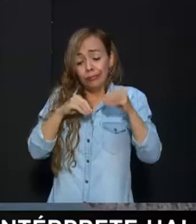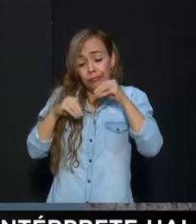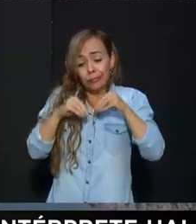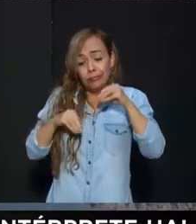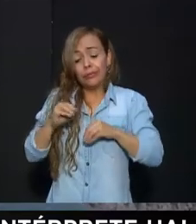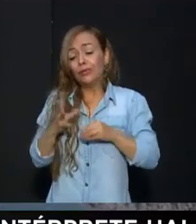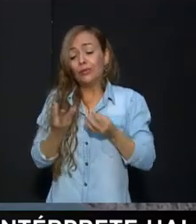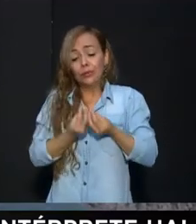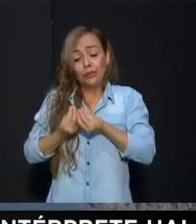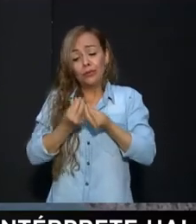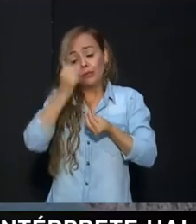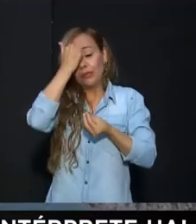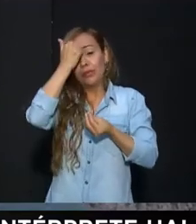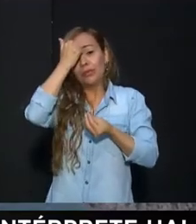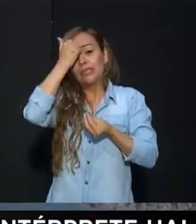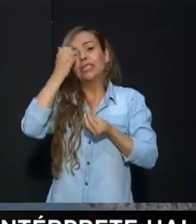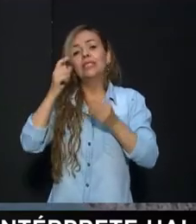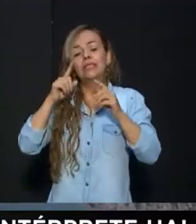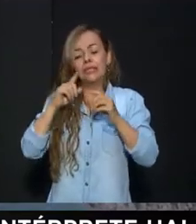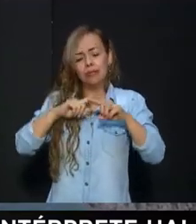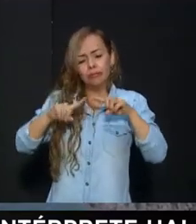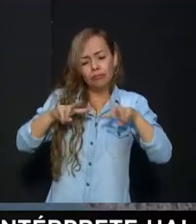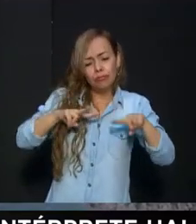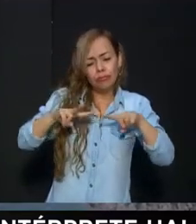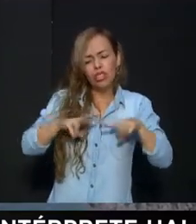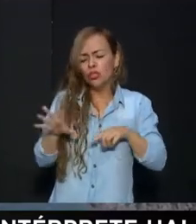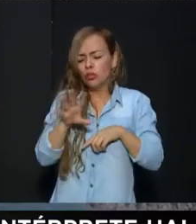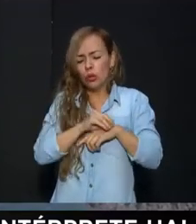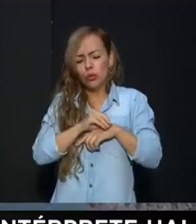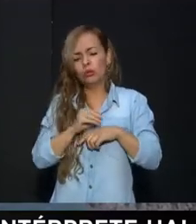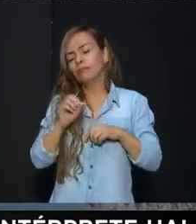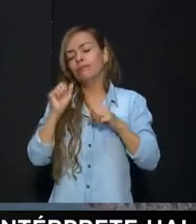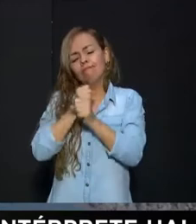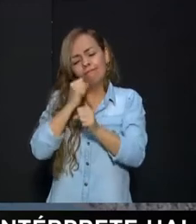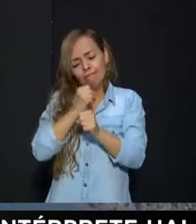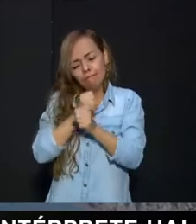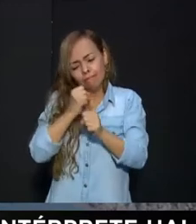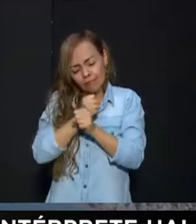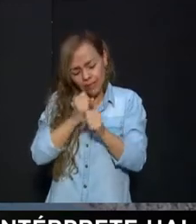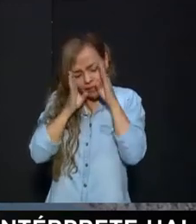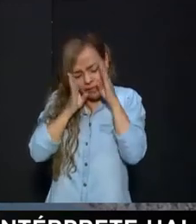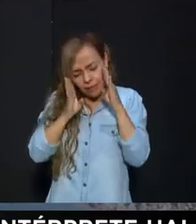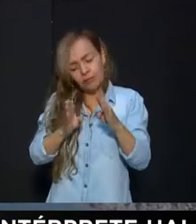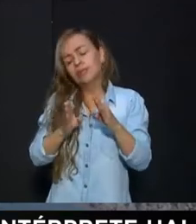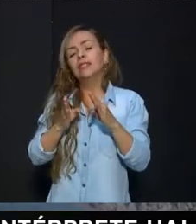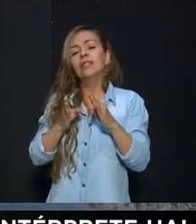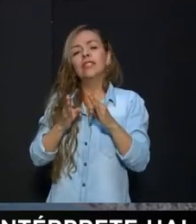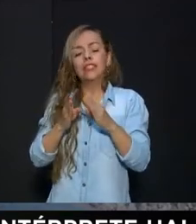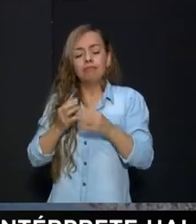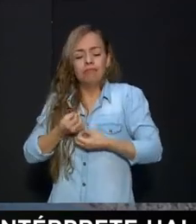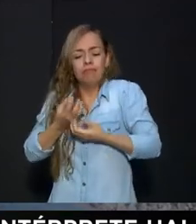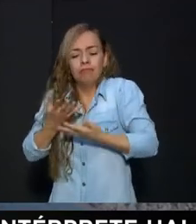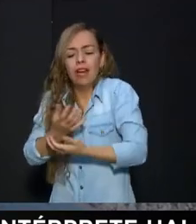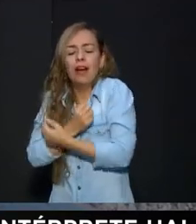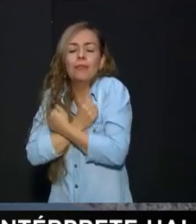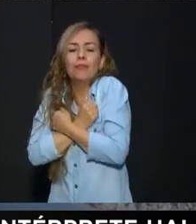Y hemos Sin presiones Ellos están colaborando Al máximo Con mucha vocación Como es la presión De nosotros Que es tener